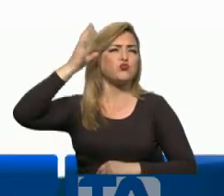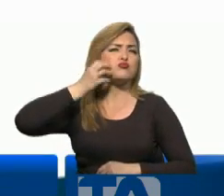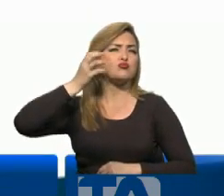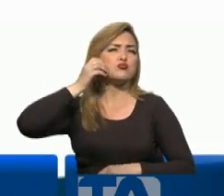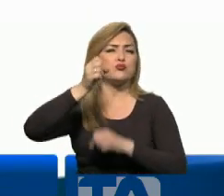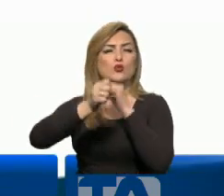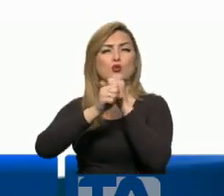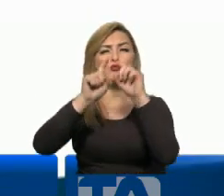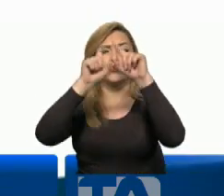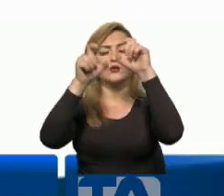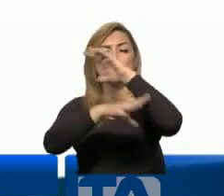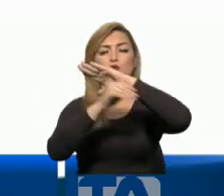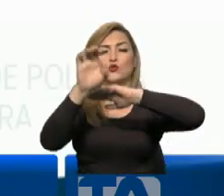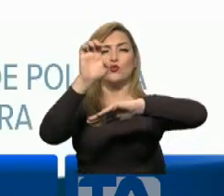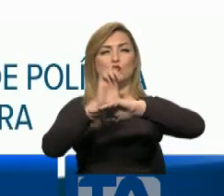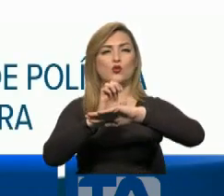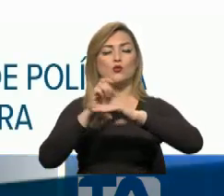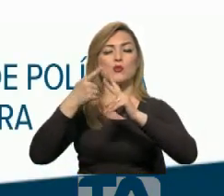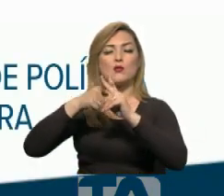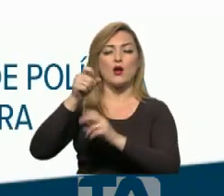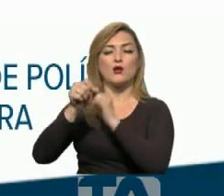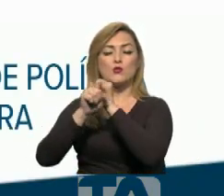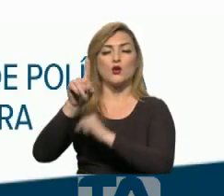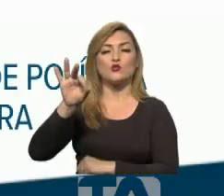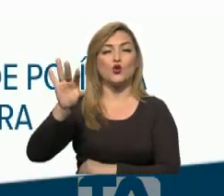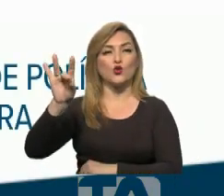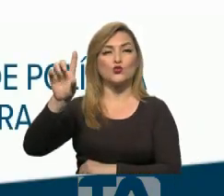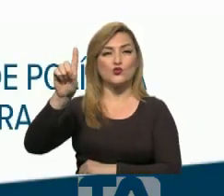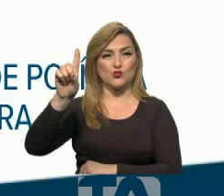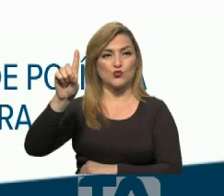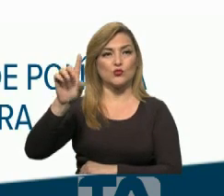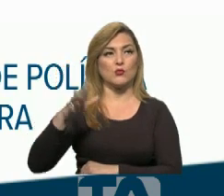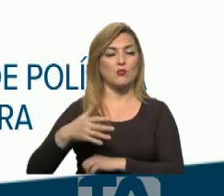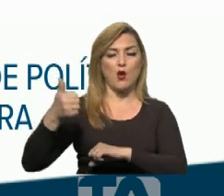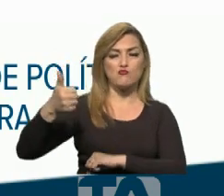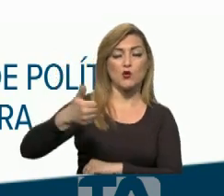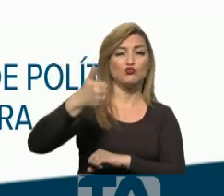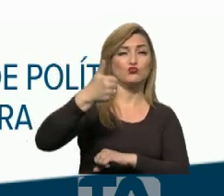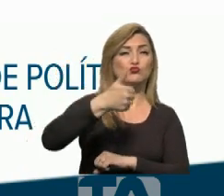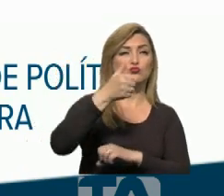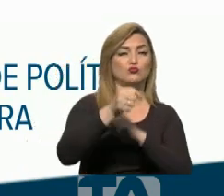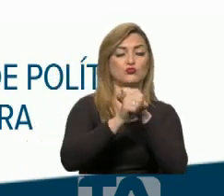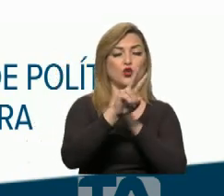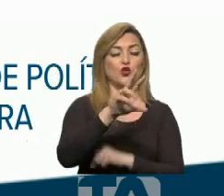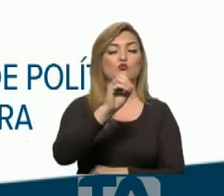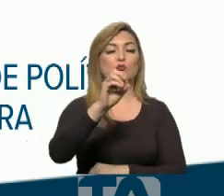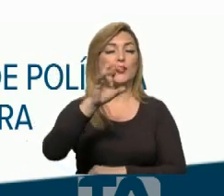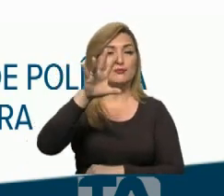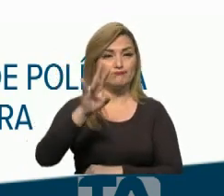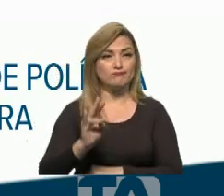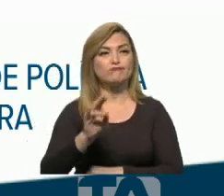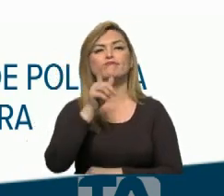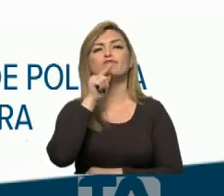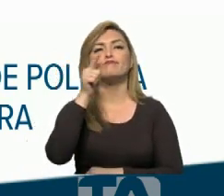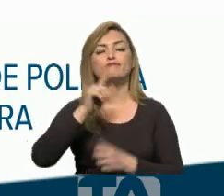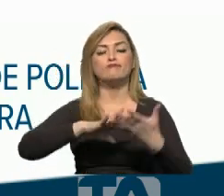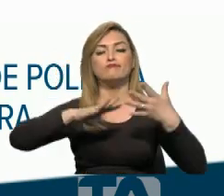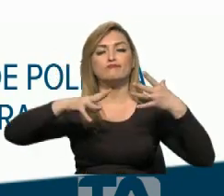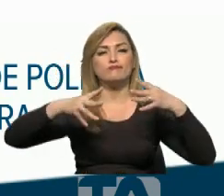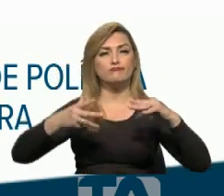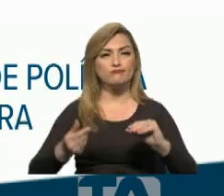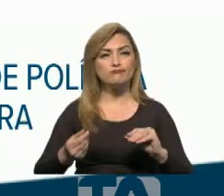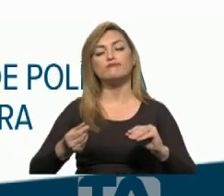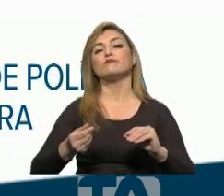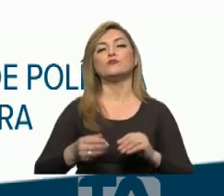Empezó en 1981, pero los cargos más altos los consiguió a partir de 2007, de la mano de la Revolución